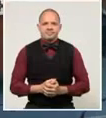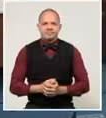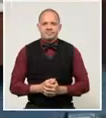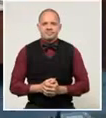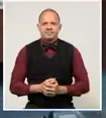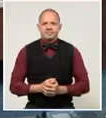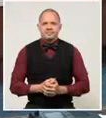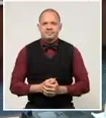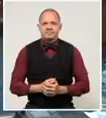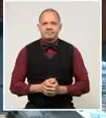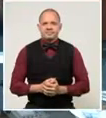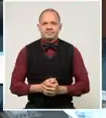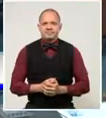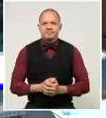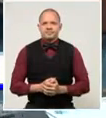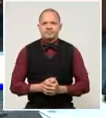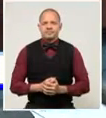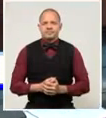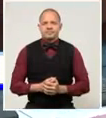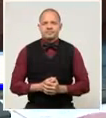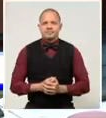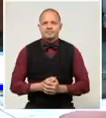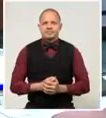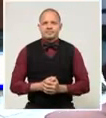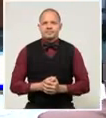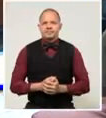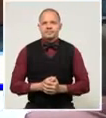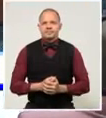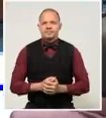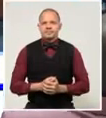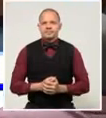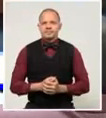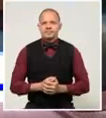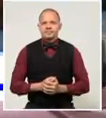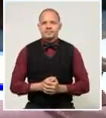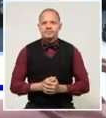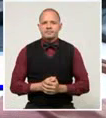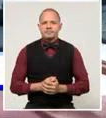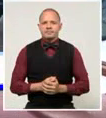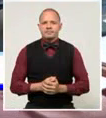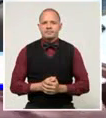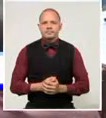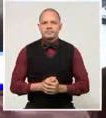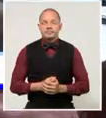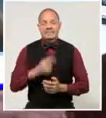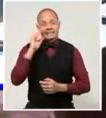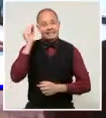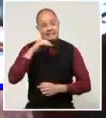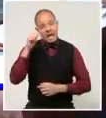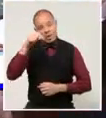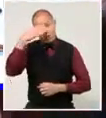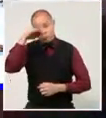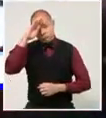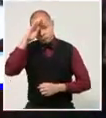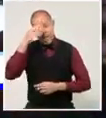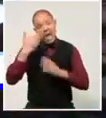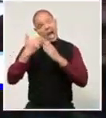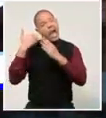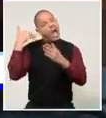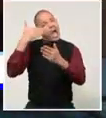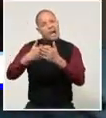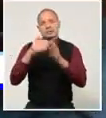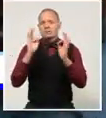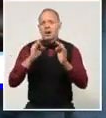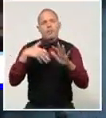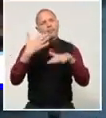Ante las viejas problemáticas en los sistemas de producción, transporte y venta de alimentos en Cuba, científicos de la Universidad